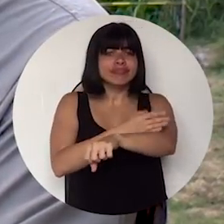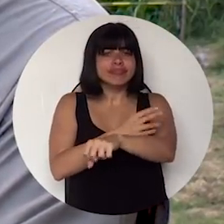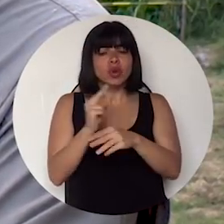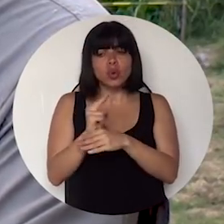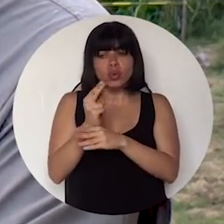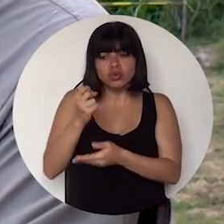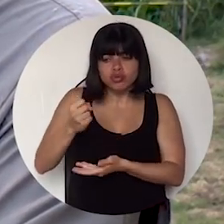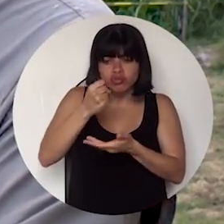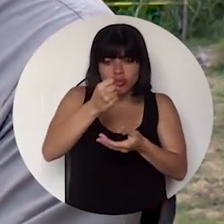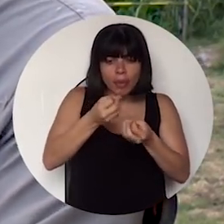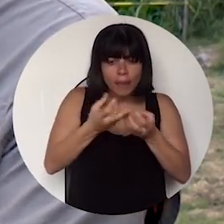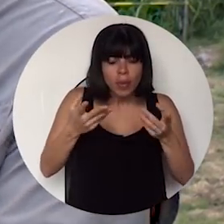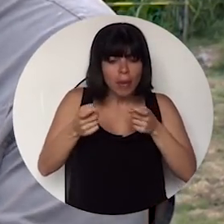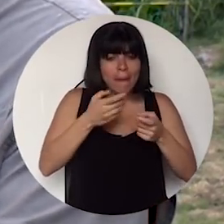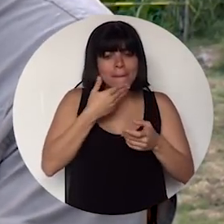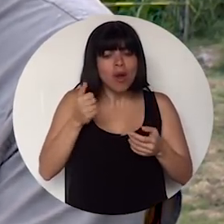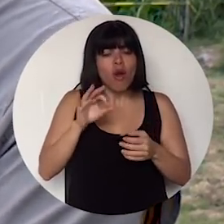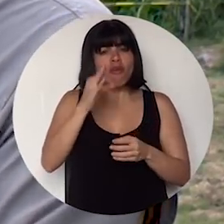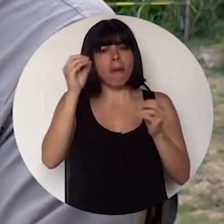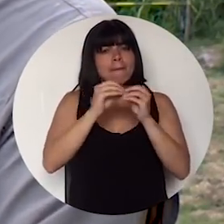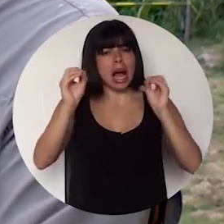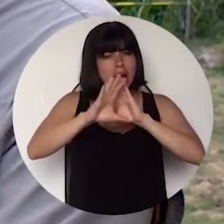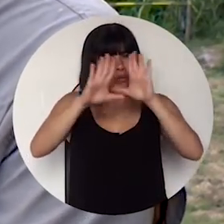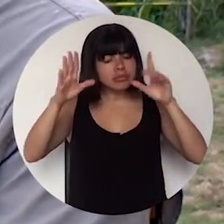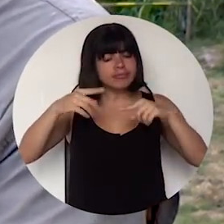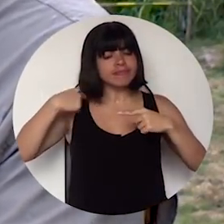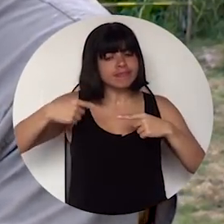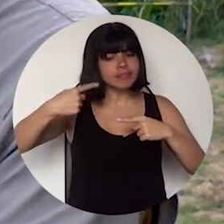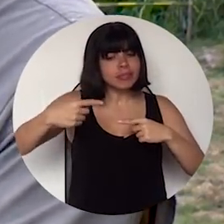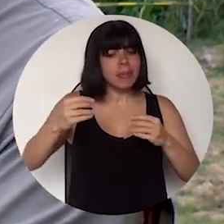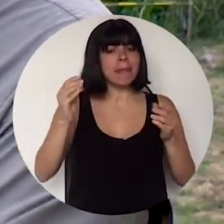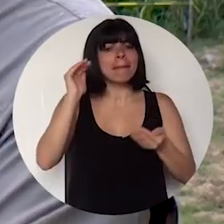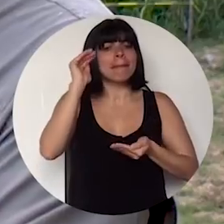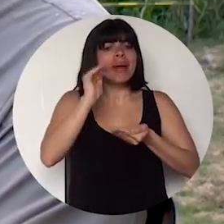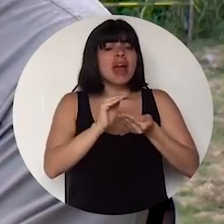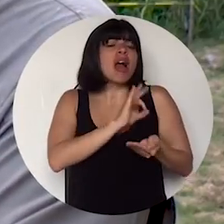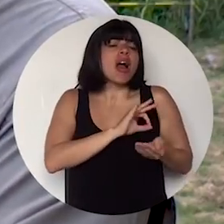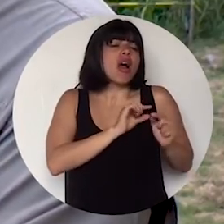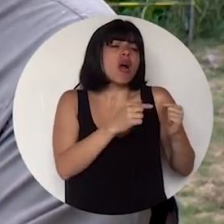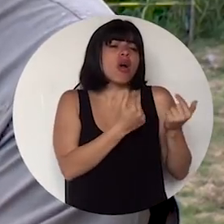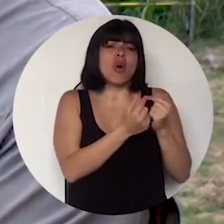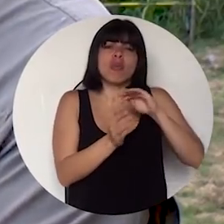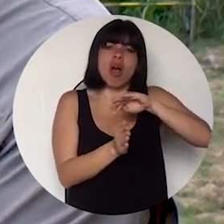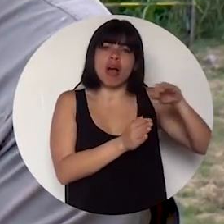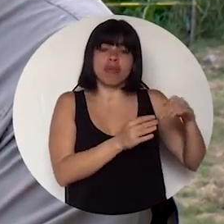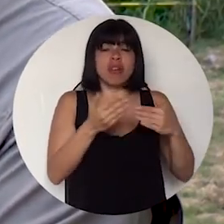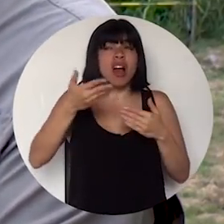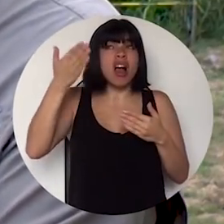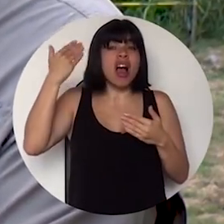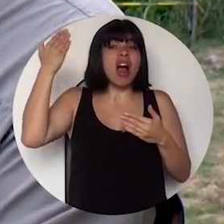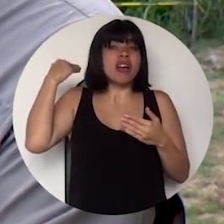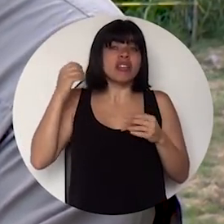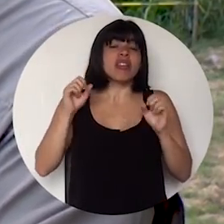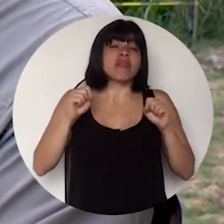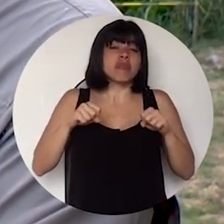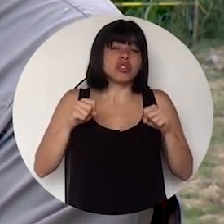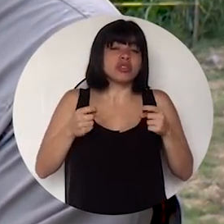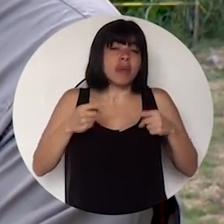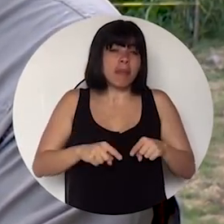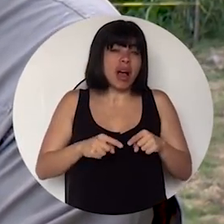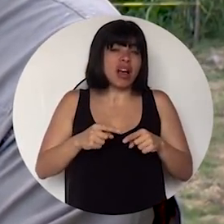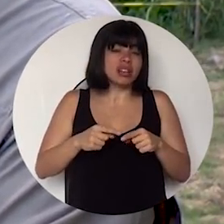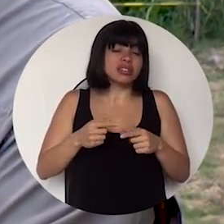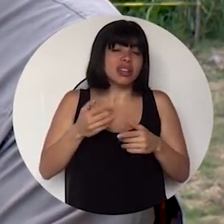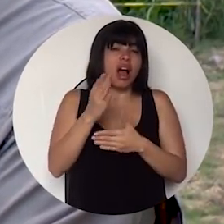el uso de los recursos públicos, que se haga de manera más transparente cada vez, con menos clientelismo, que es algo que en algunos momentos pudo haber